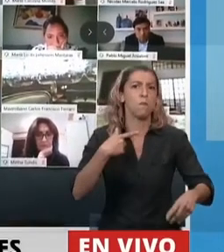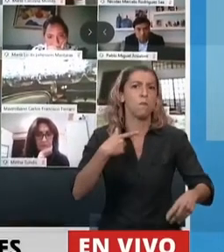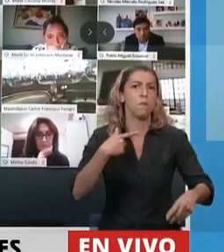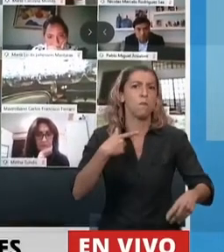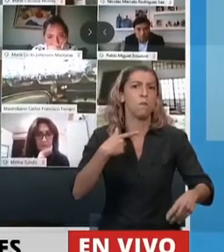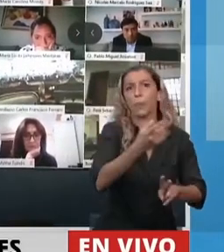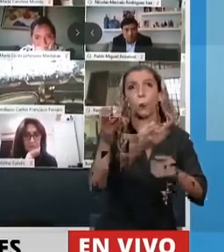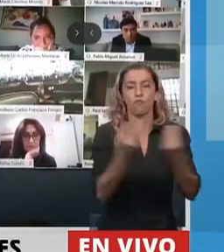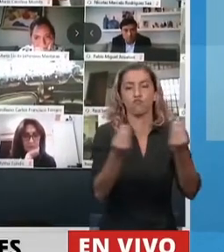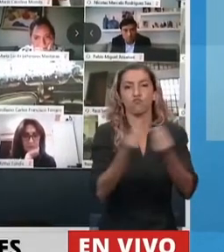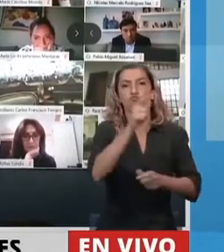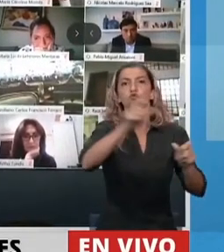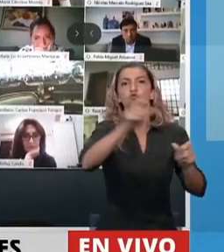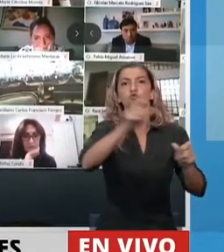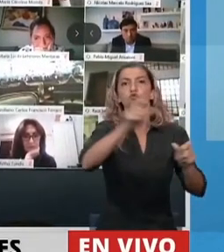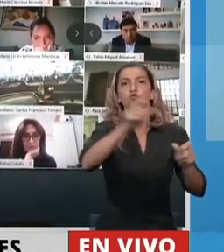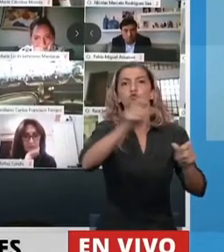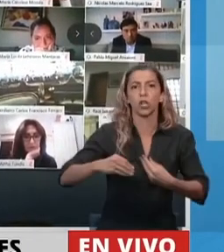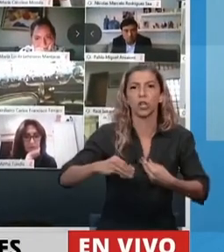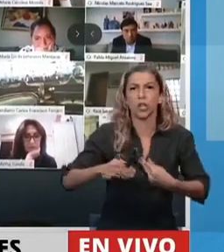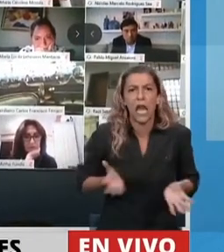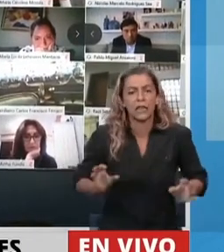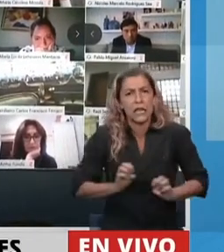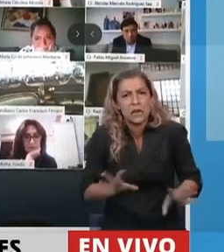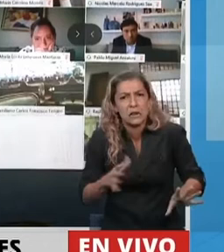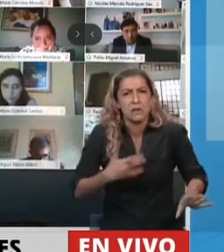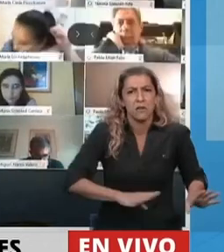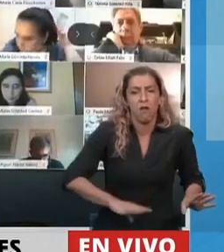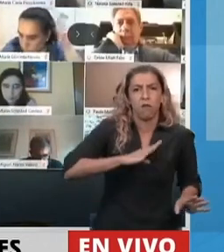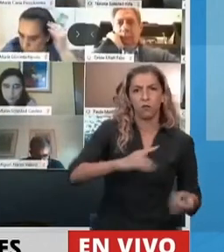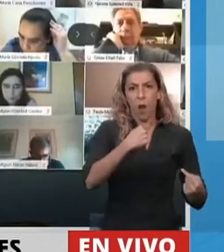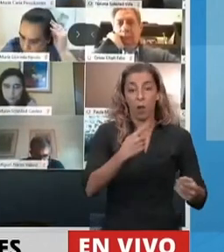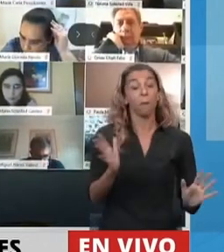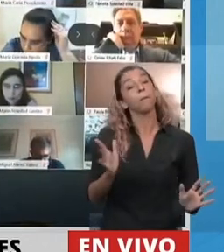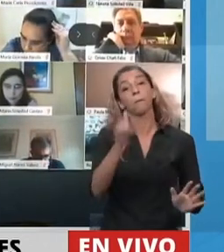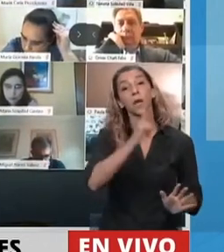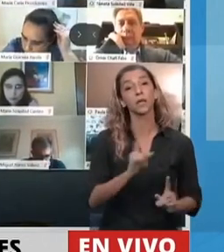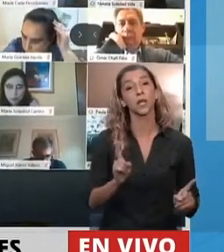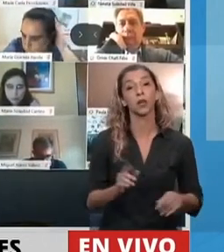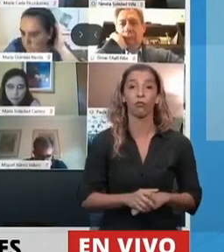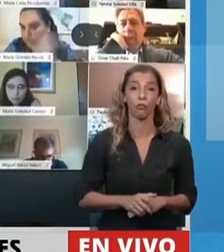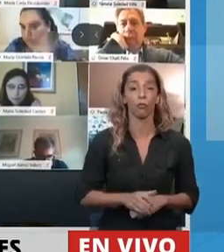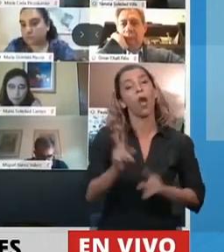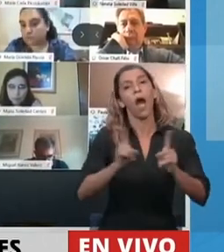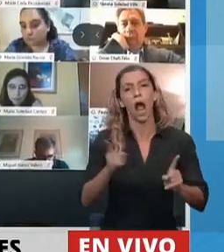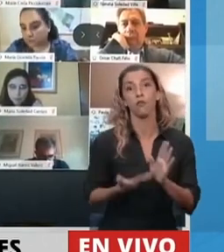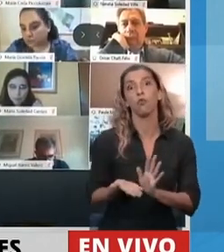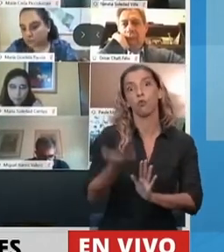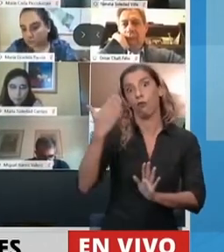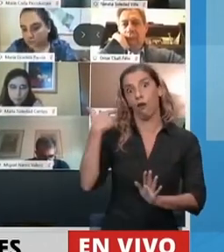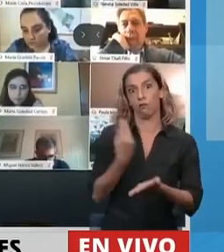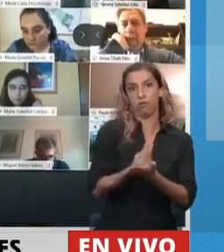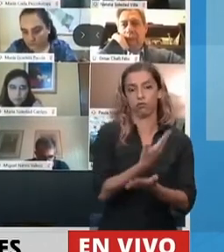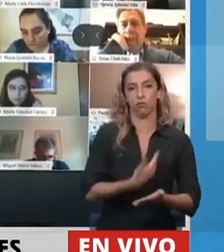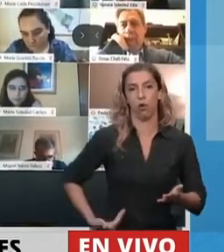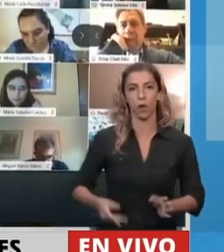se iban a sentir agraviados, pero evidentemente no, porque los que ayer eran gobierno se tienen que callar la boca porque militarizaron en Congreso,